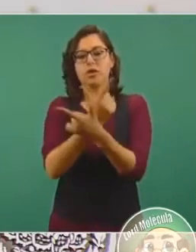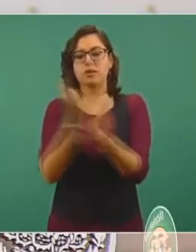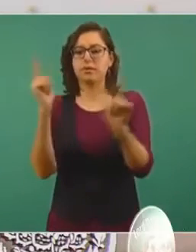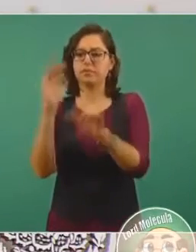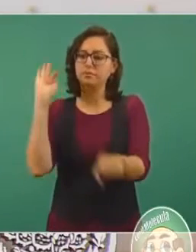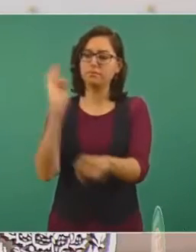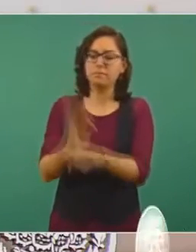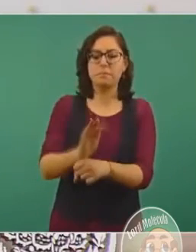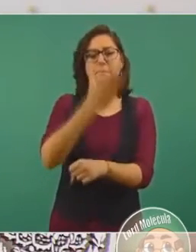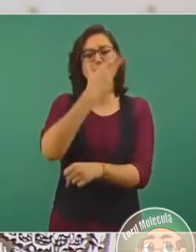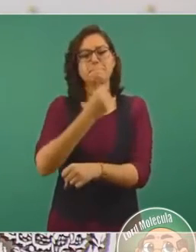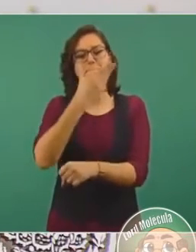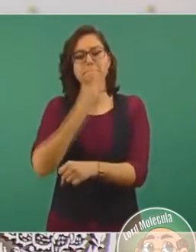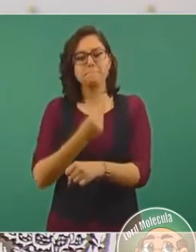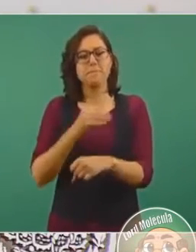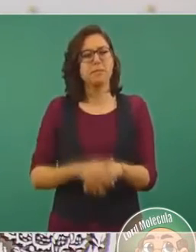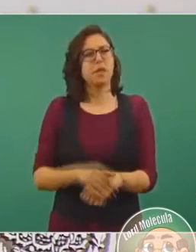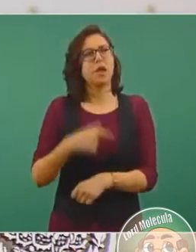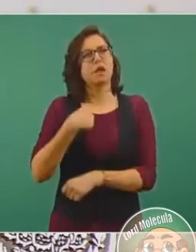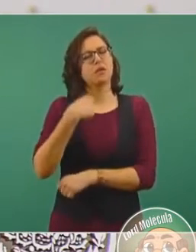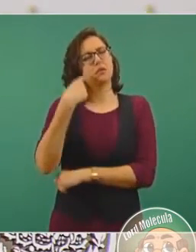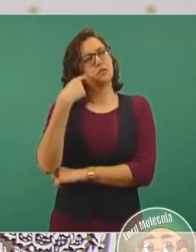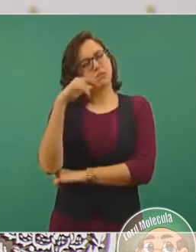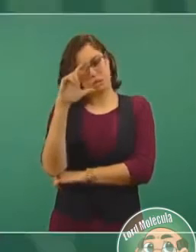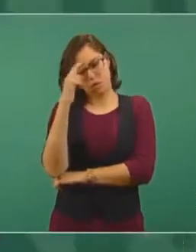A ver si las recuerdo.